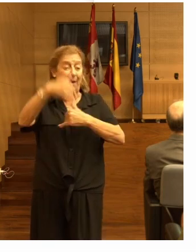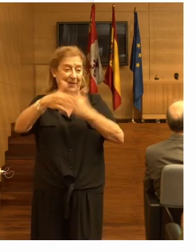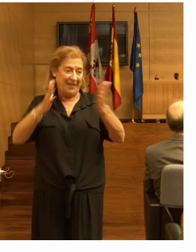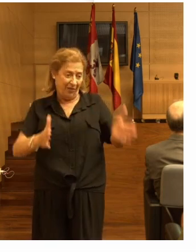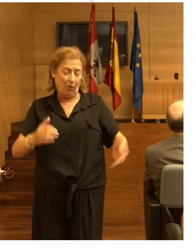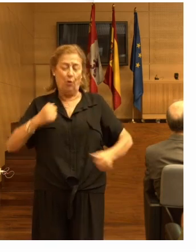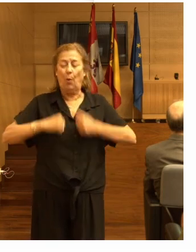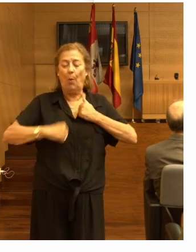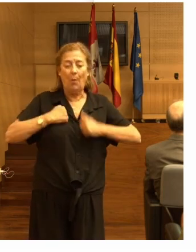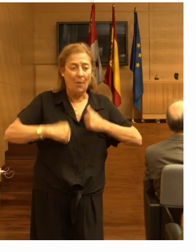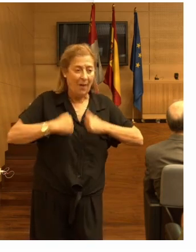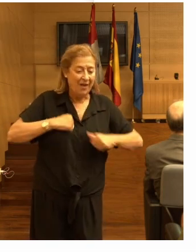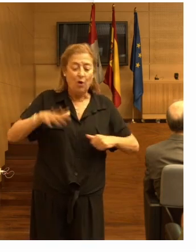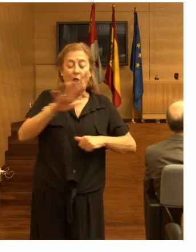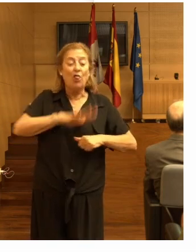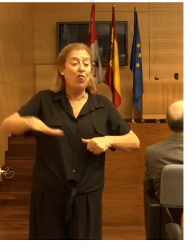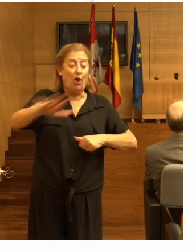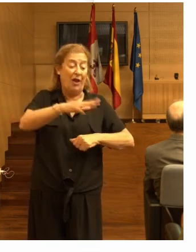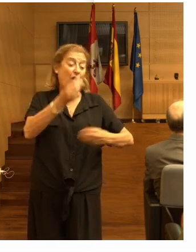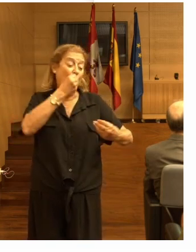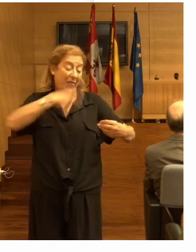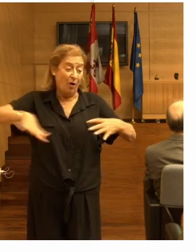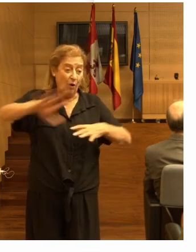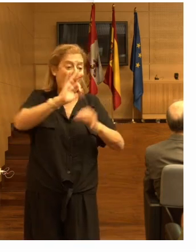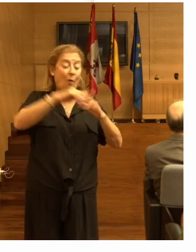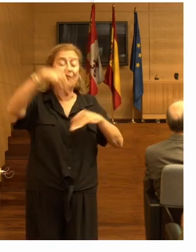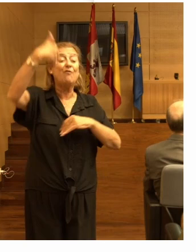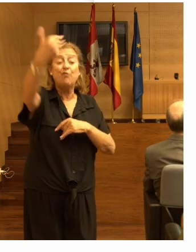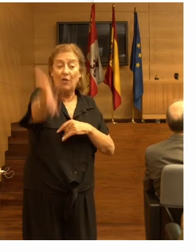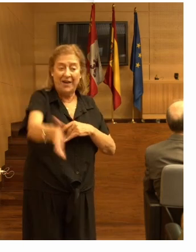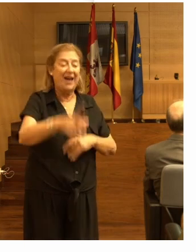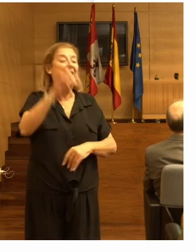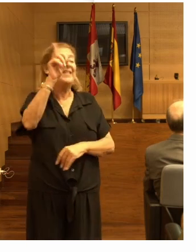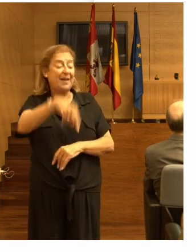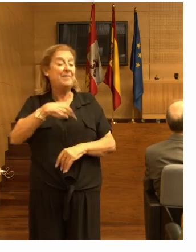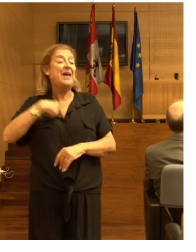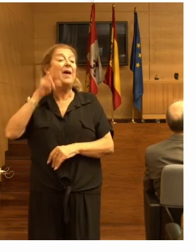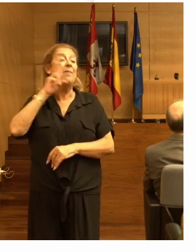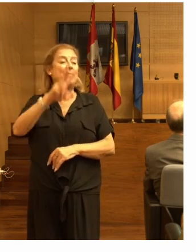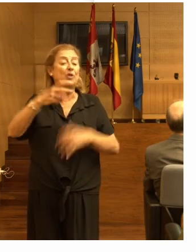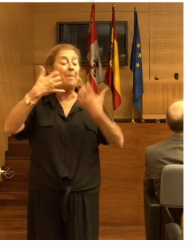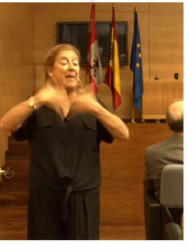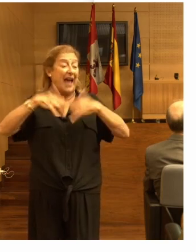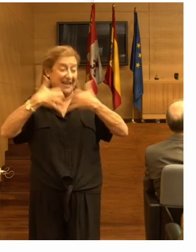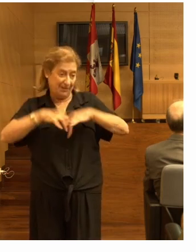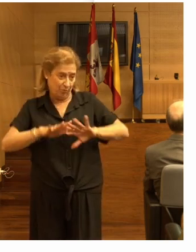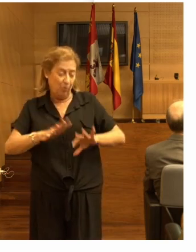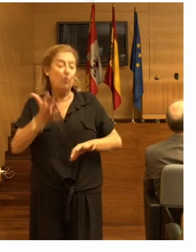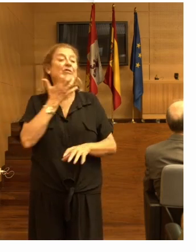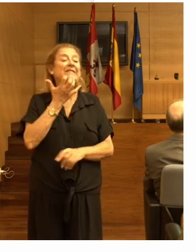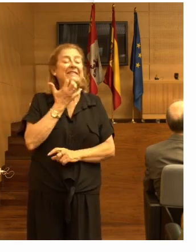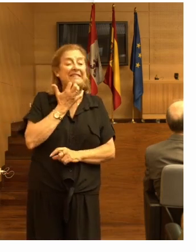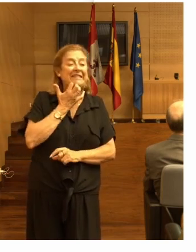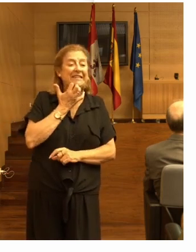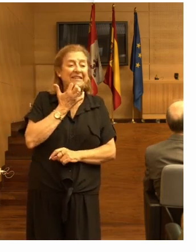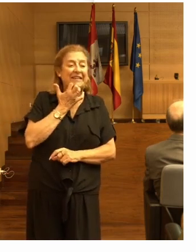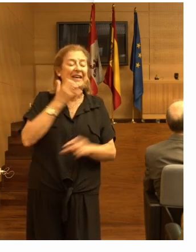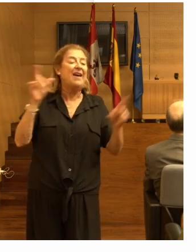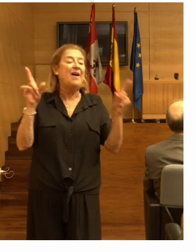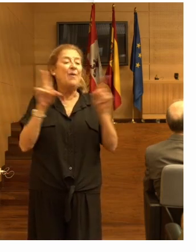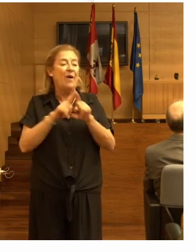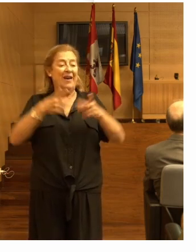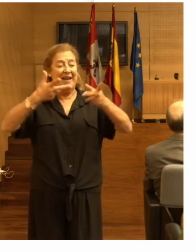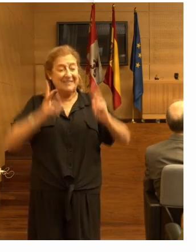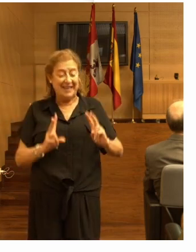en el baño, en zonas comunes o fuera. También vemos el mecanismo, si es pasar de